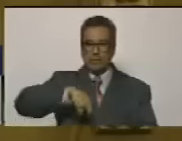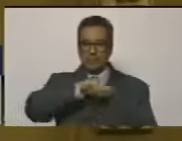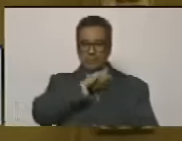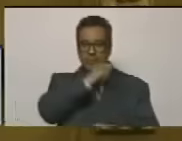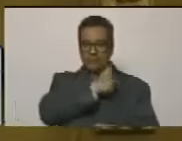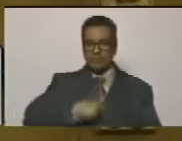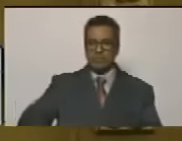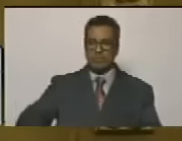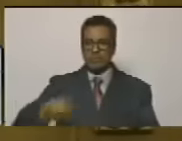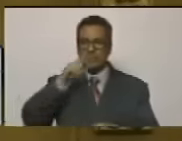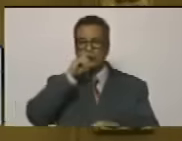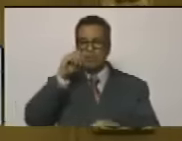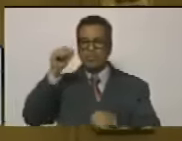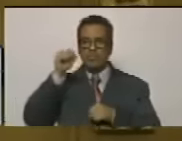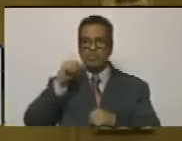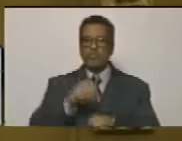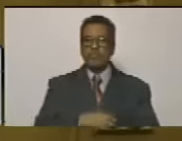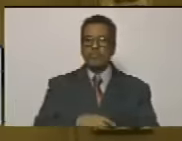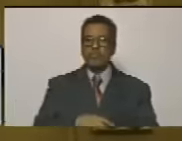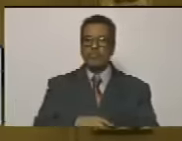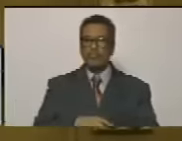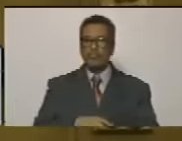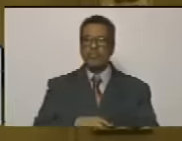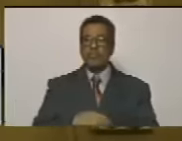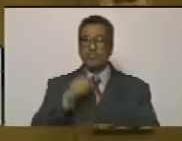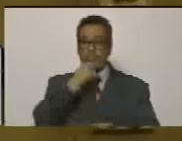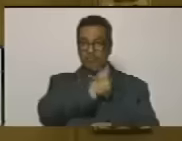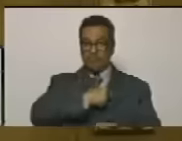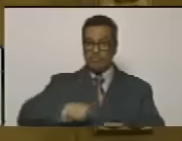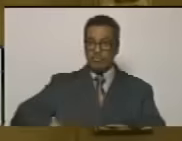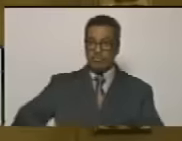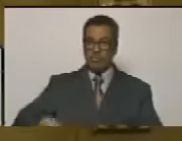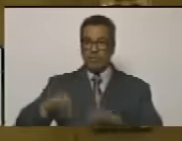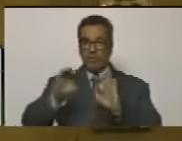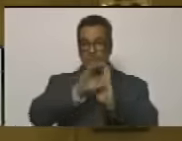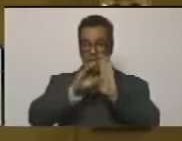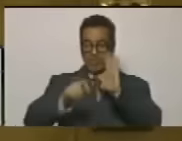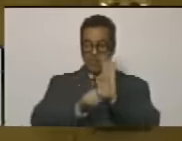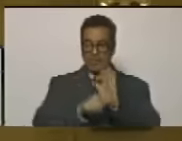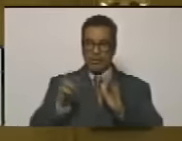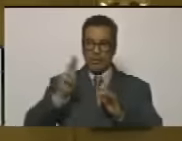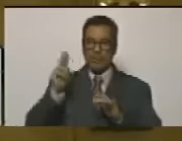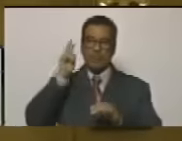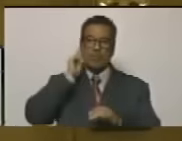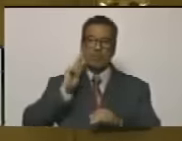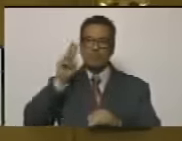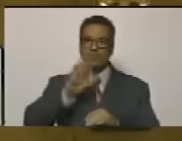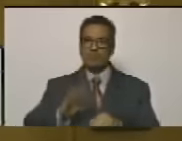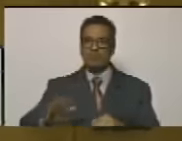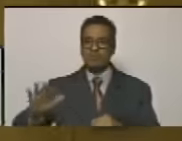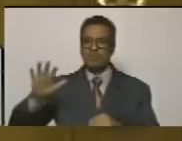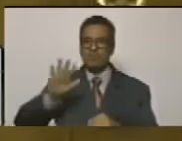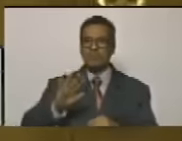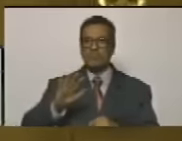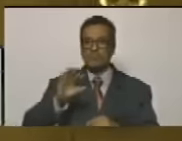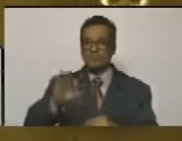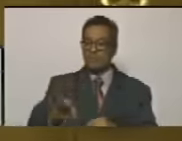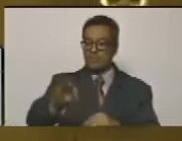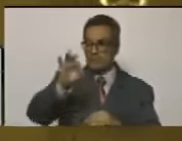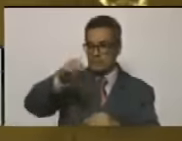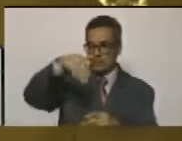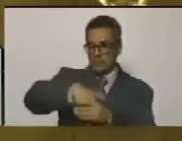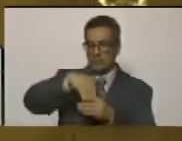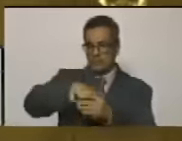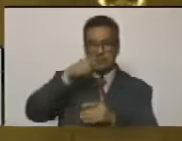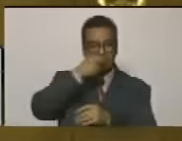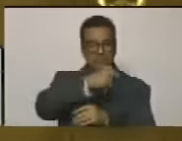Nicolás Maduro. Presidente constitucional de la República Bolivariana elegido por el voto